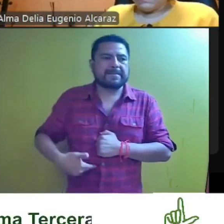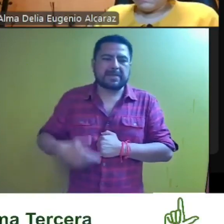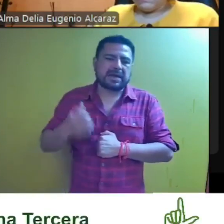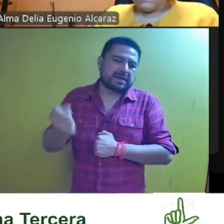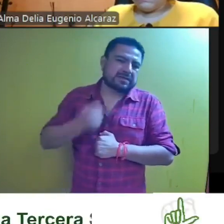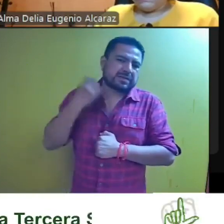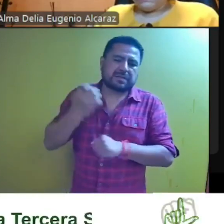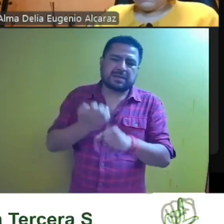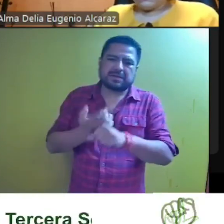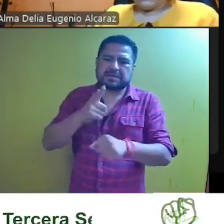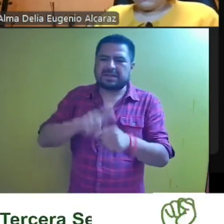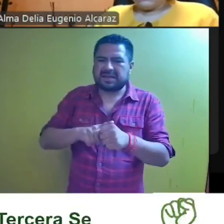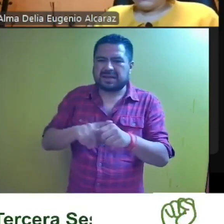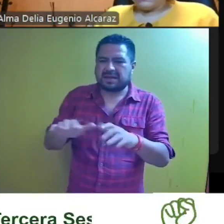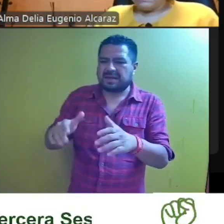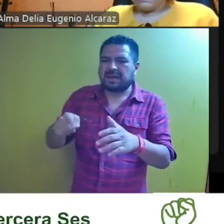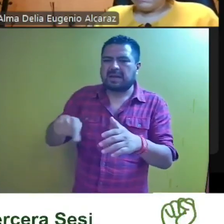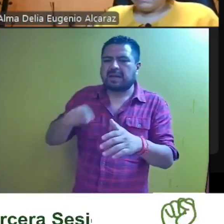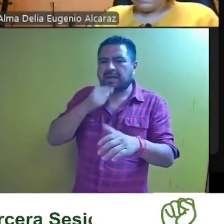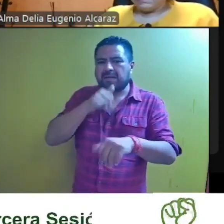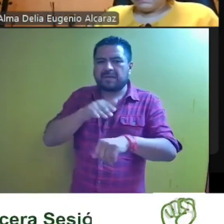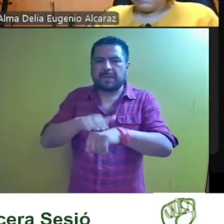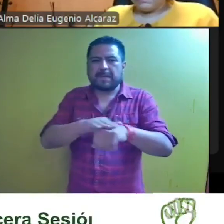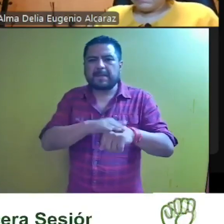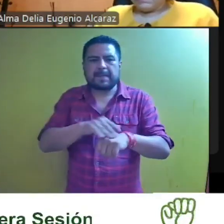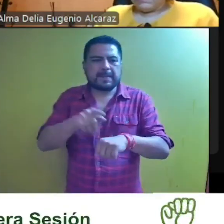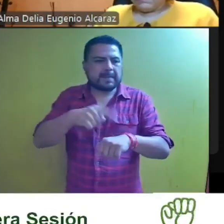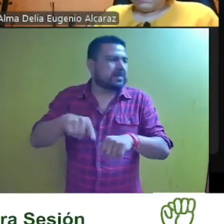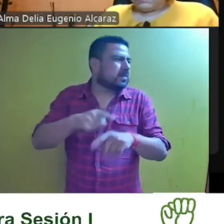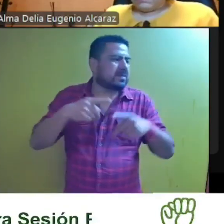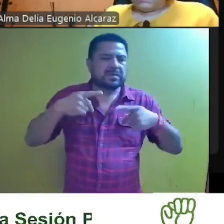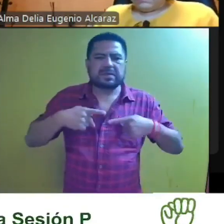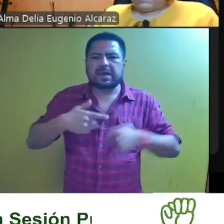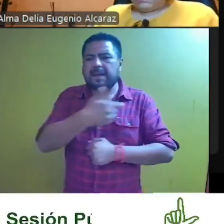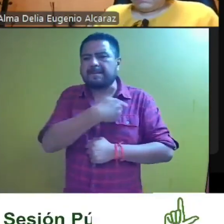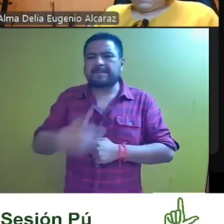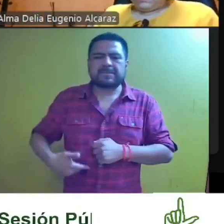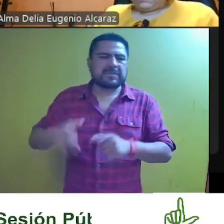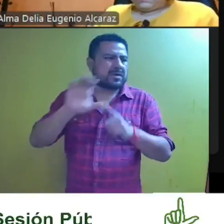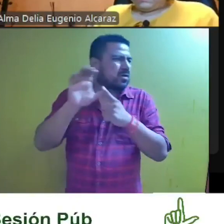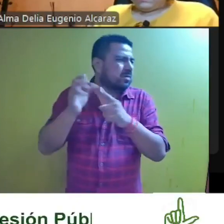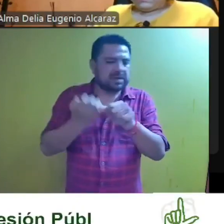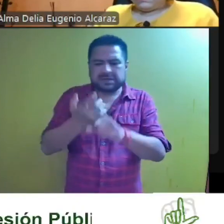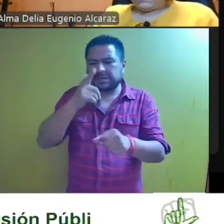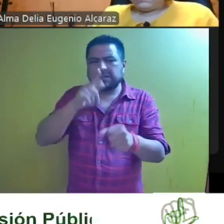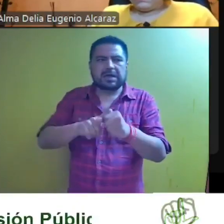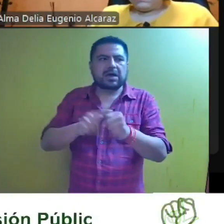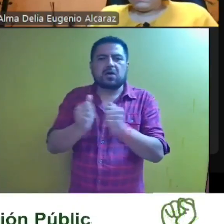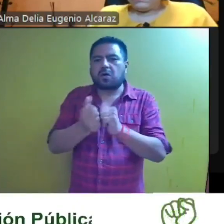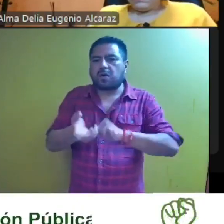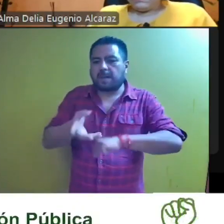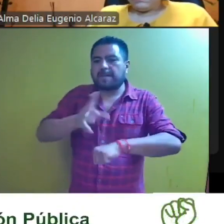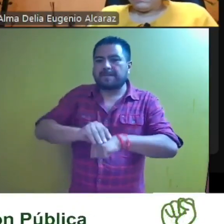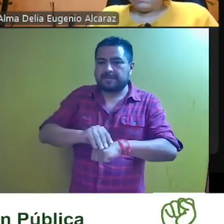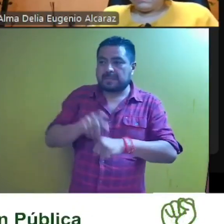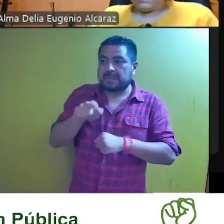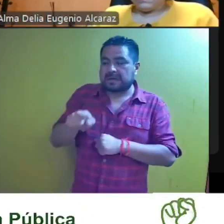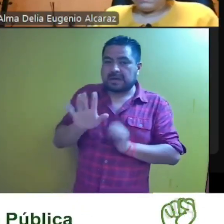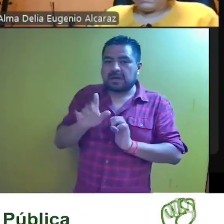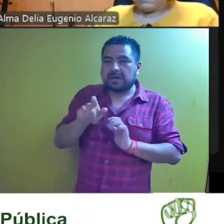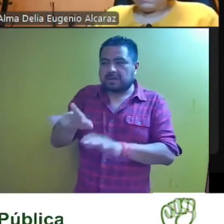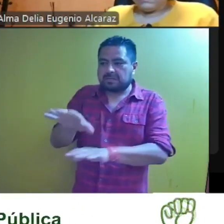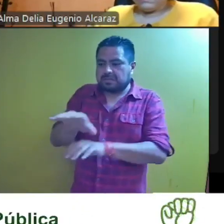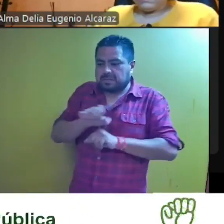asamblea estatal extraordinaria informa a los asambleístas que el presidente del comité directivo estatal se encuentra con licencia por lo que ella